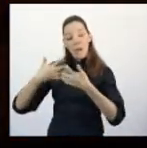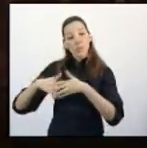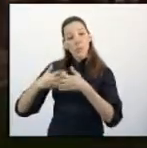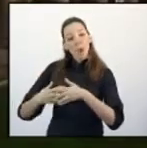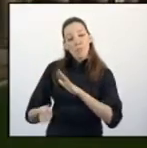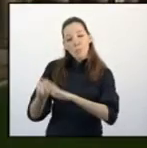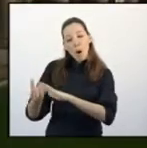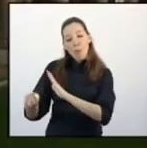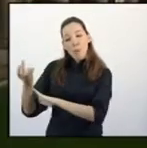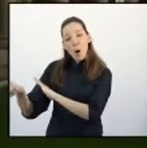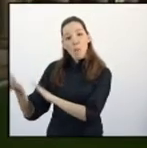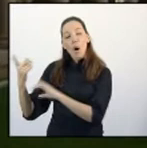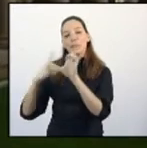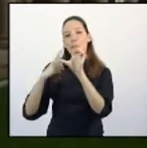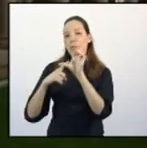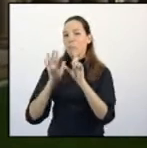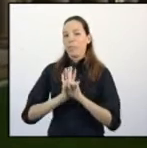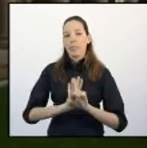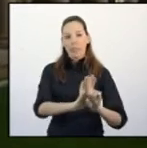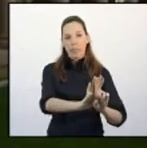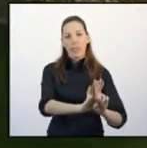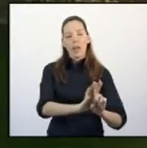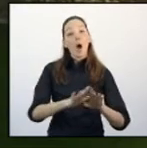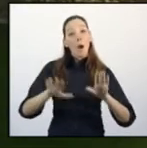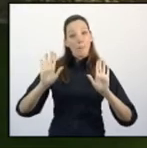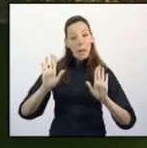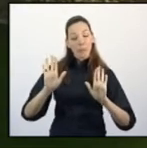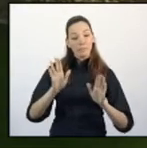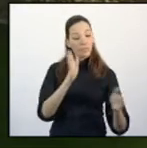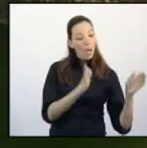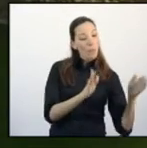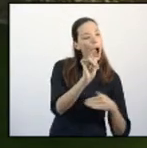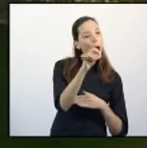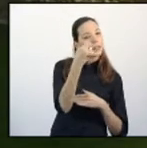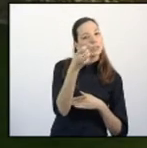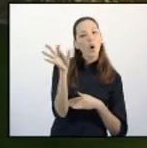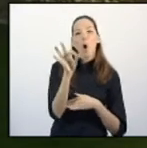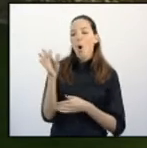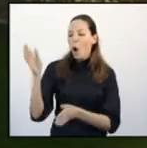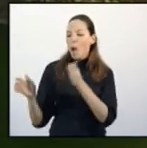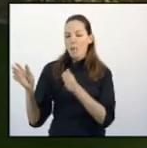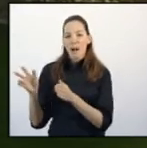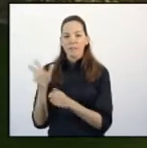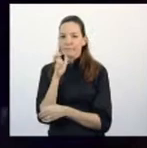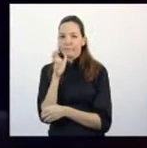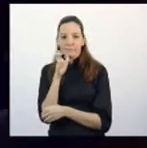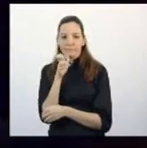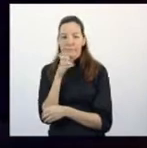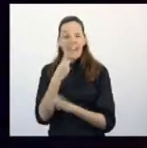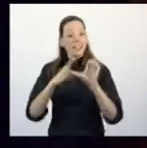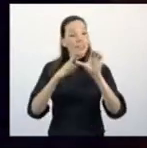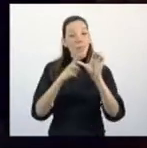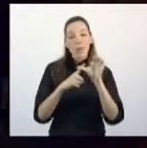albores de una industrialización de la que fue apartada. Pero ni en sus grandes épocas ni en sus peores